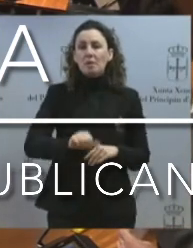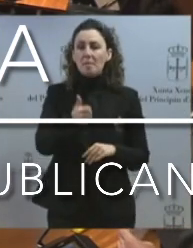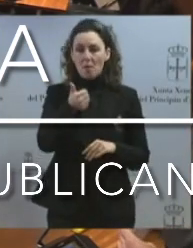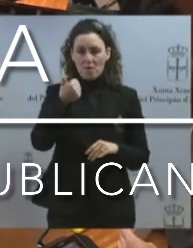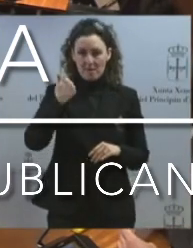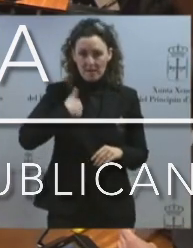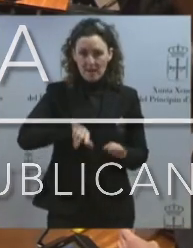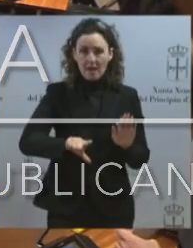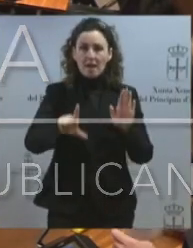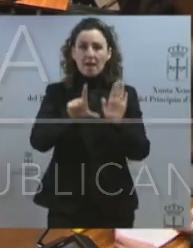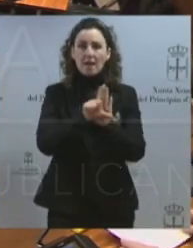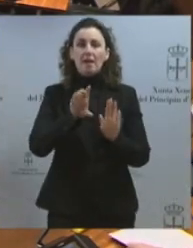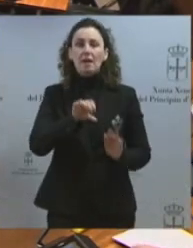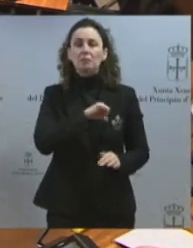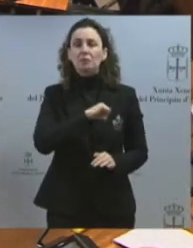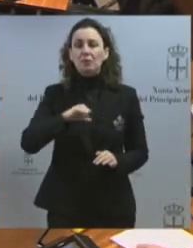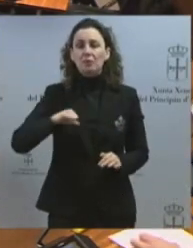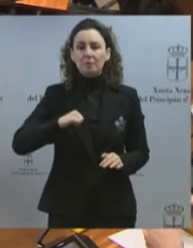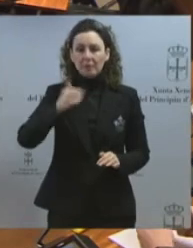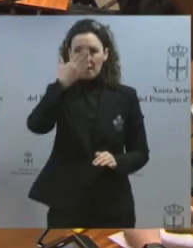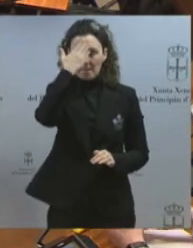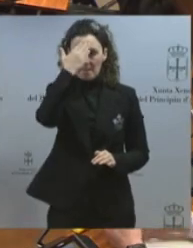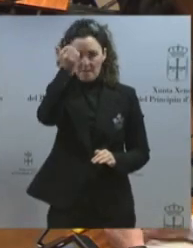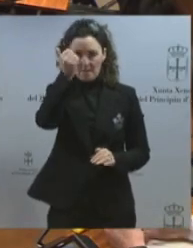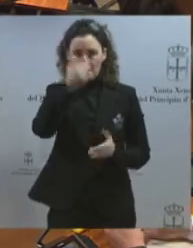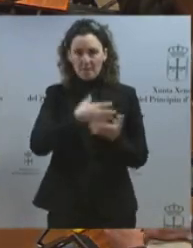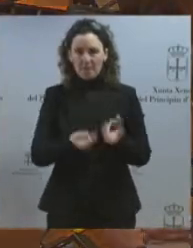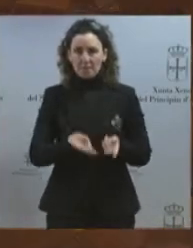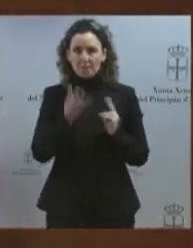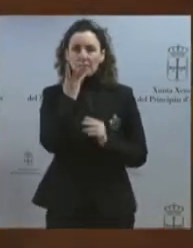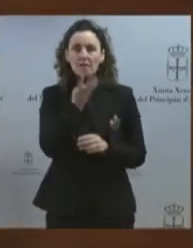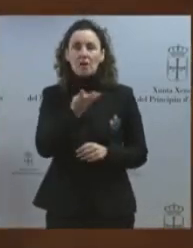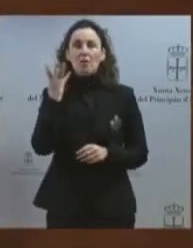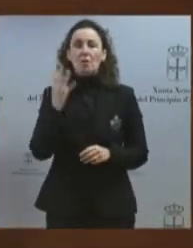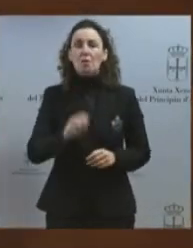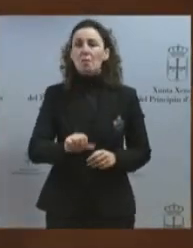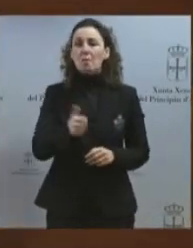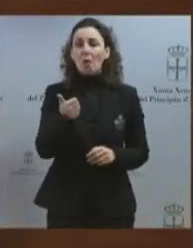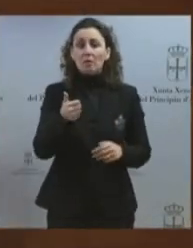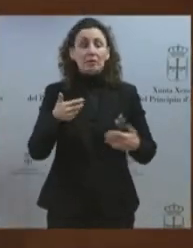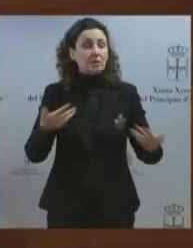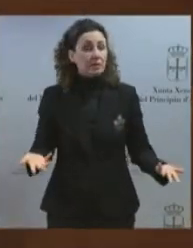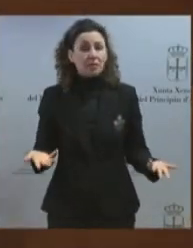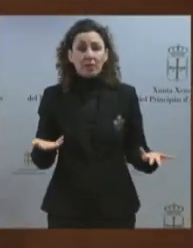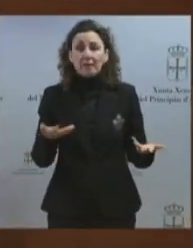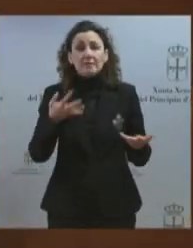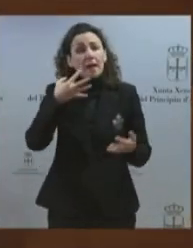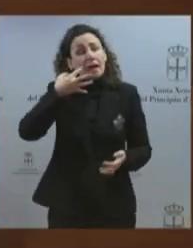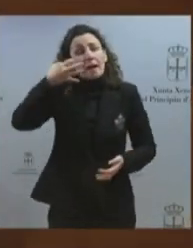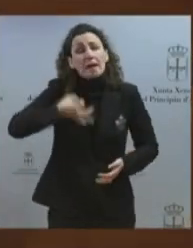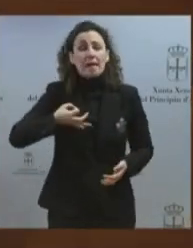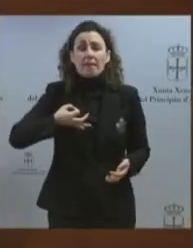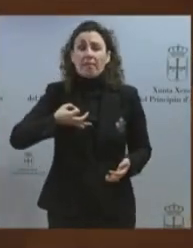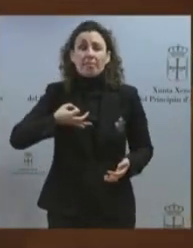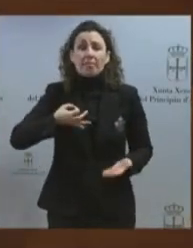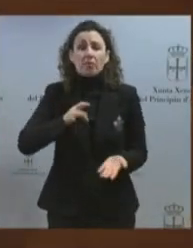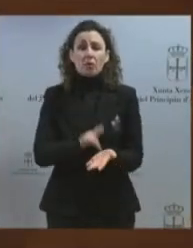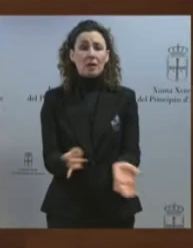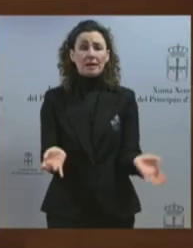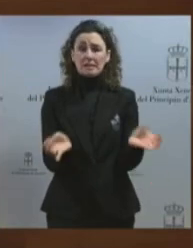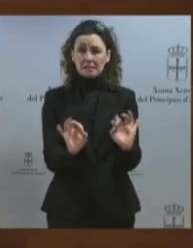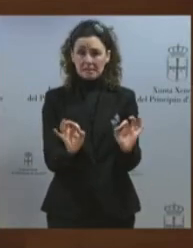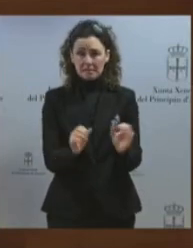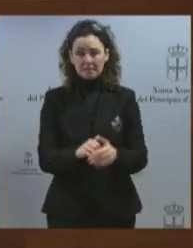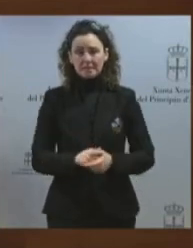aprobada hace cuatro años. Y lamentablemente nos están cumpliendo al 100%. Desde Izquierda Unida